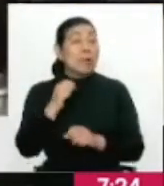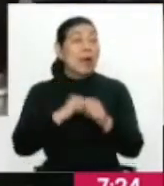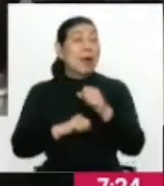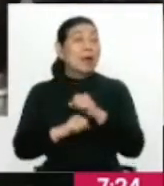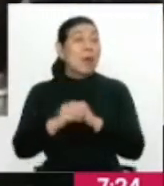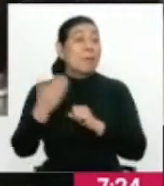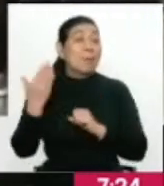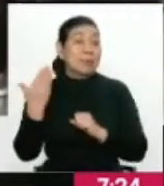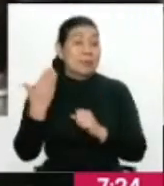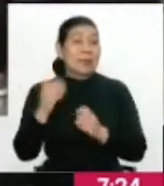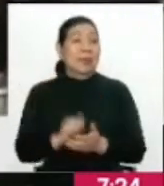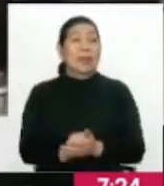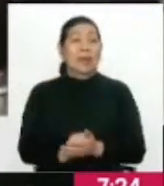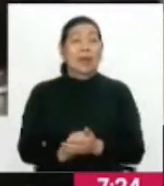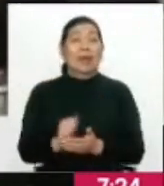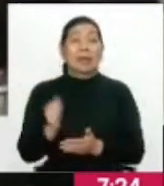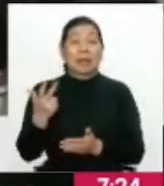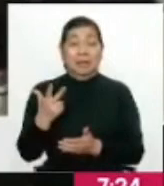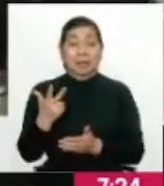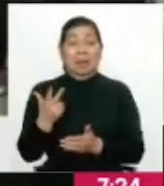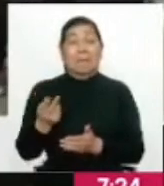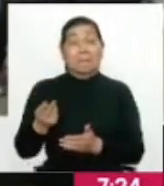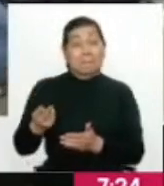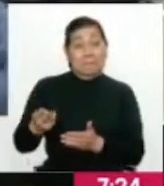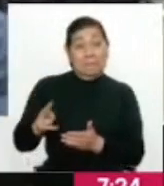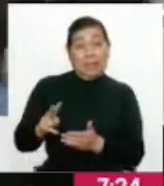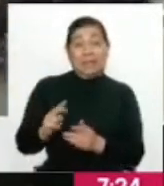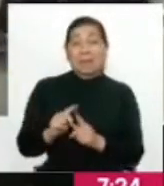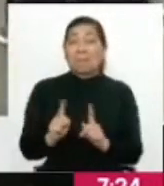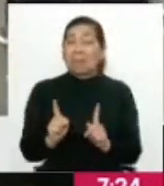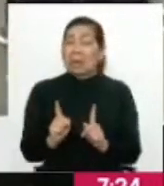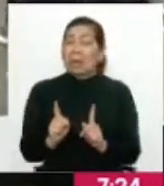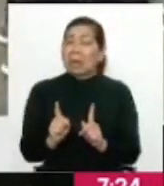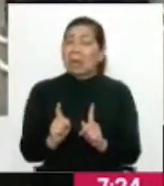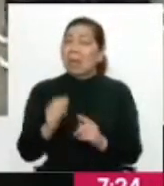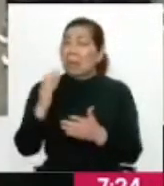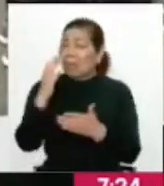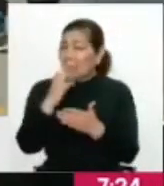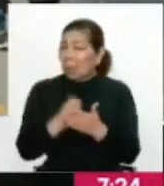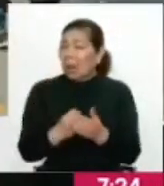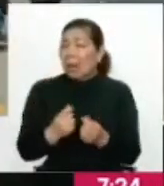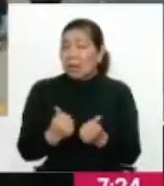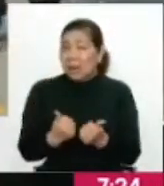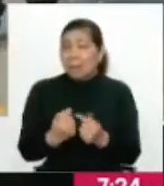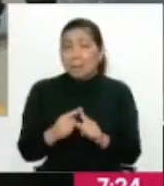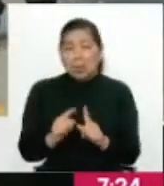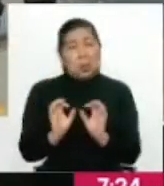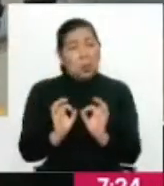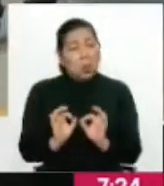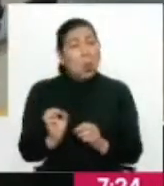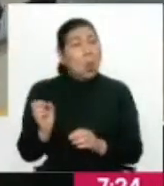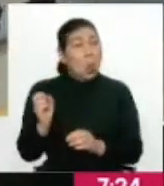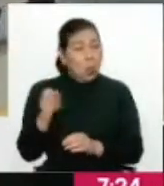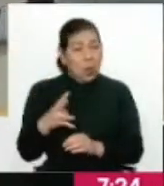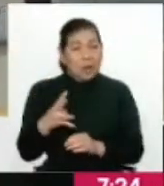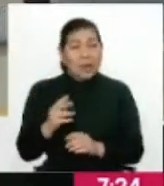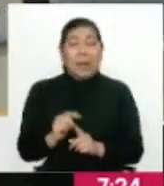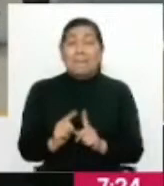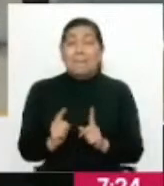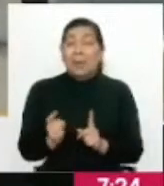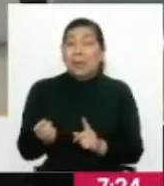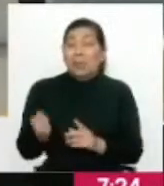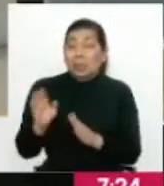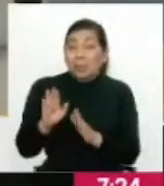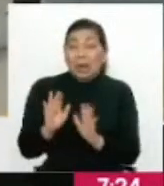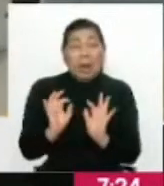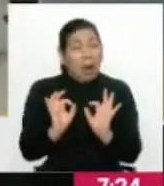año pasado sabíamos que la tercera ola iba a crecer muchísimo, pero descender rapidísimo. Igual se comportó la cuarta y ya es